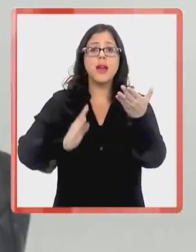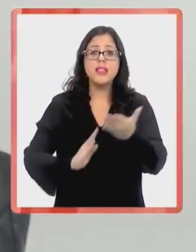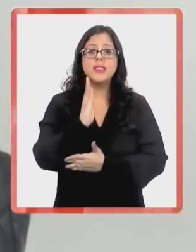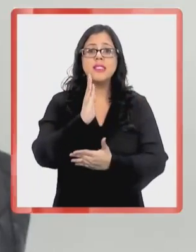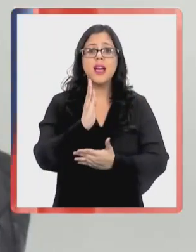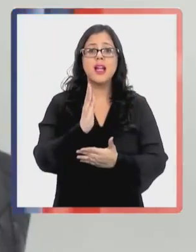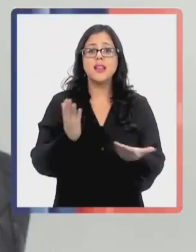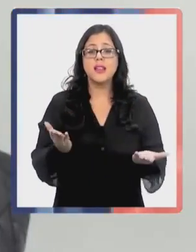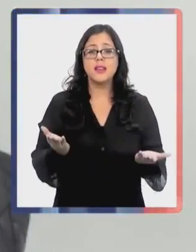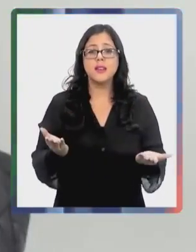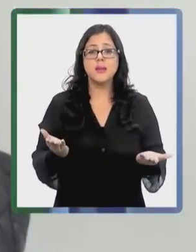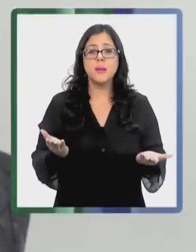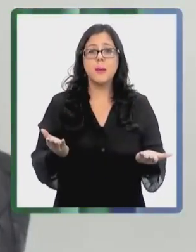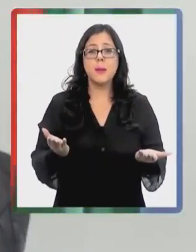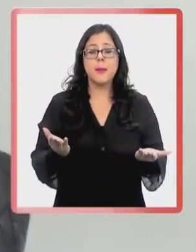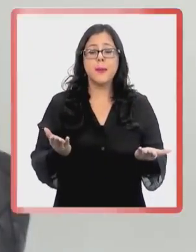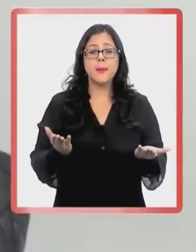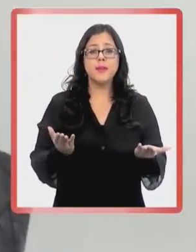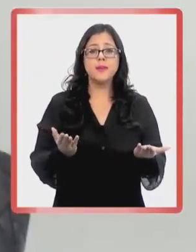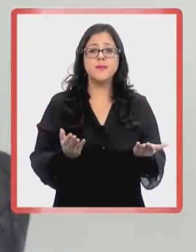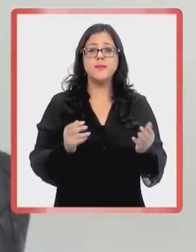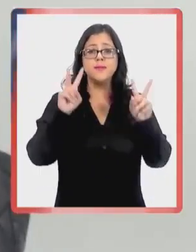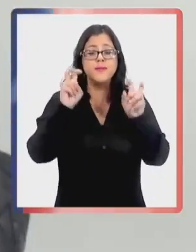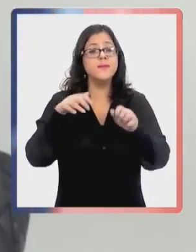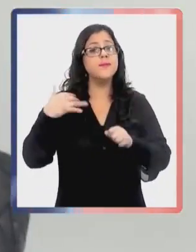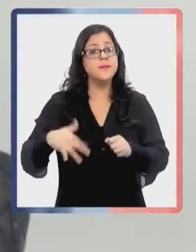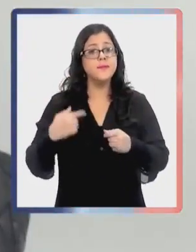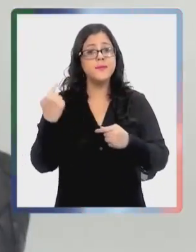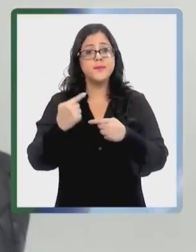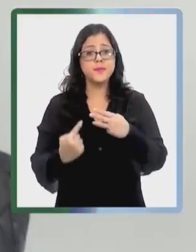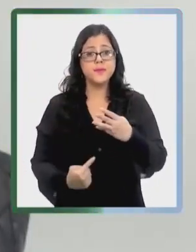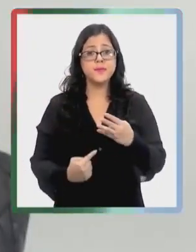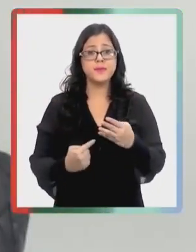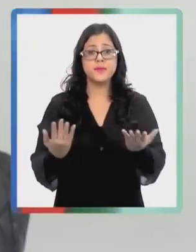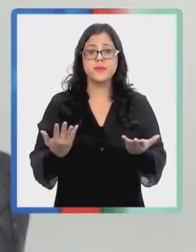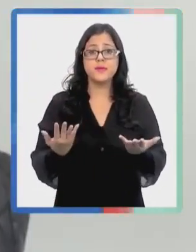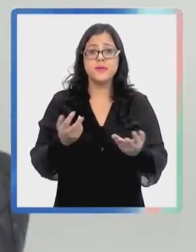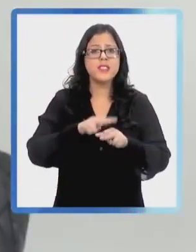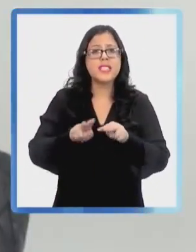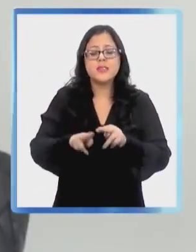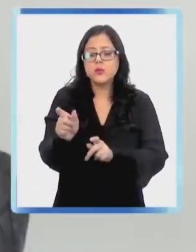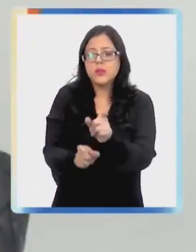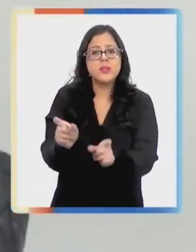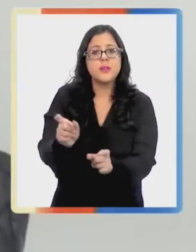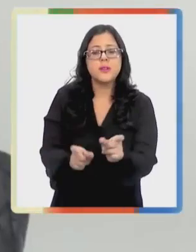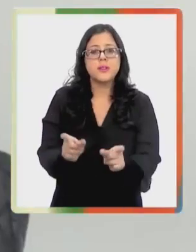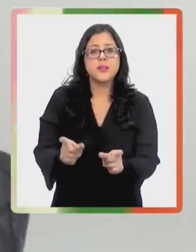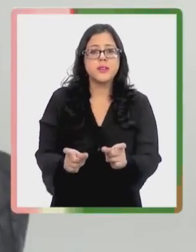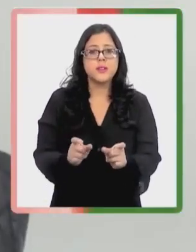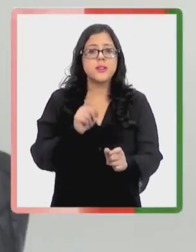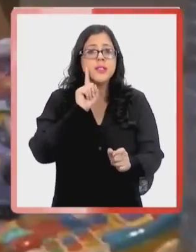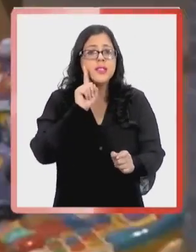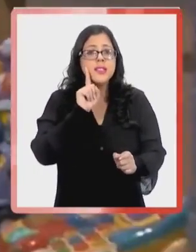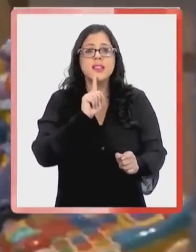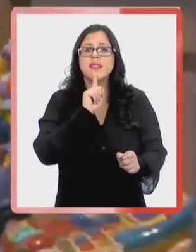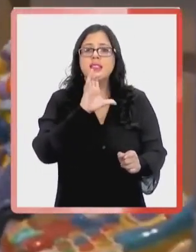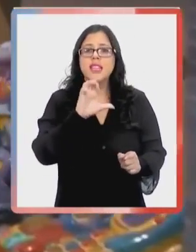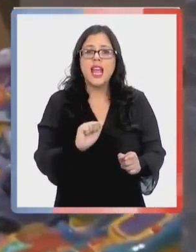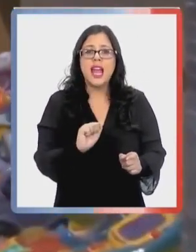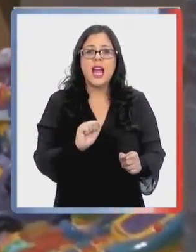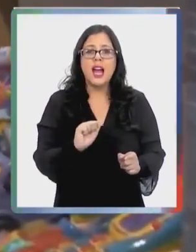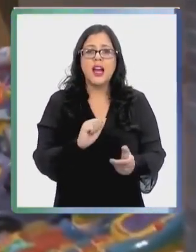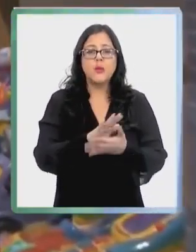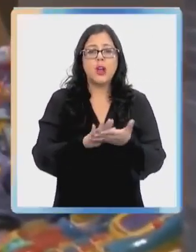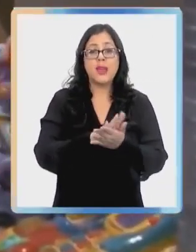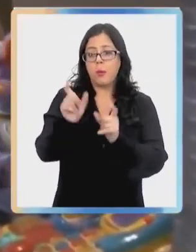inicial en algunas áreas, diría yo, importantes. Primero, ¿en qué hacemos con estas personas que tienen diagnóstico